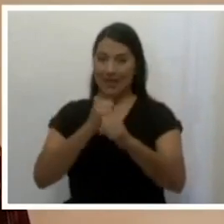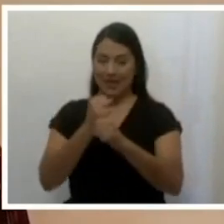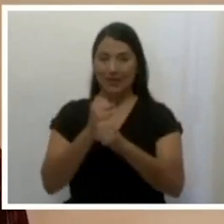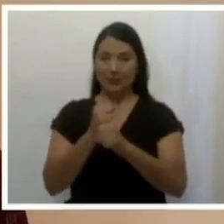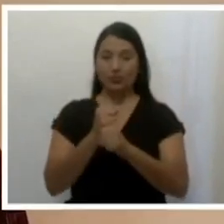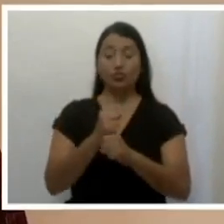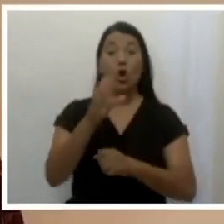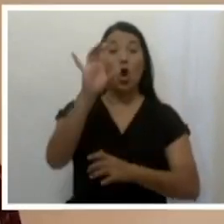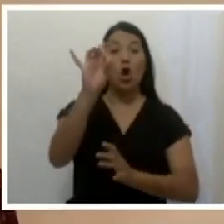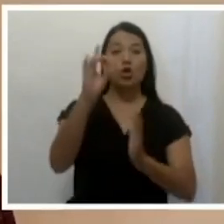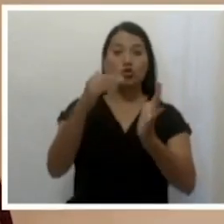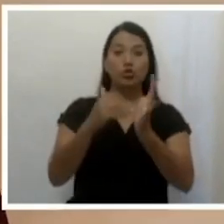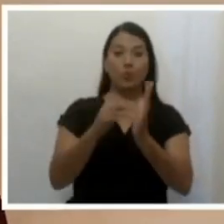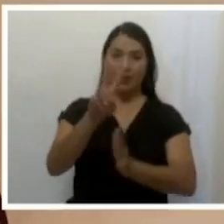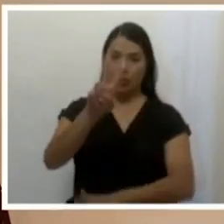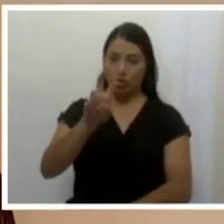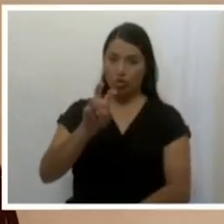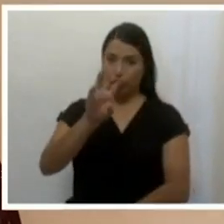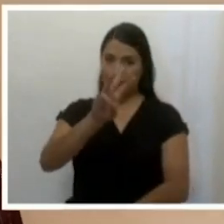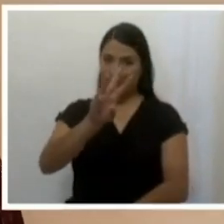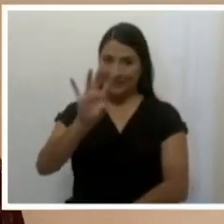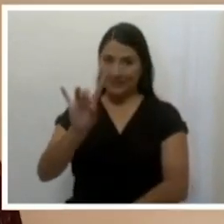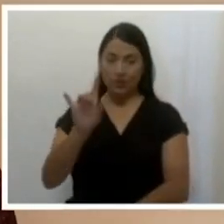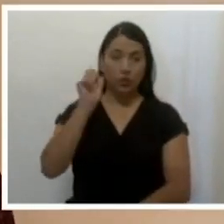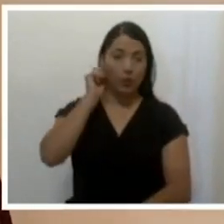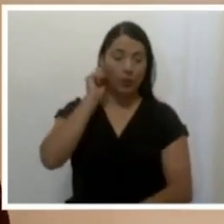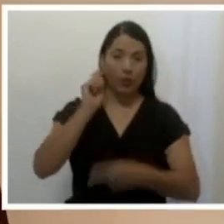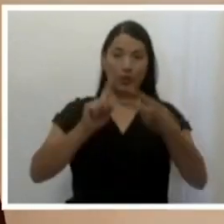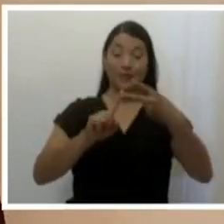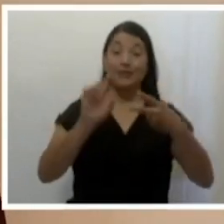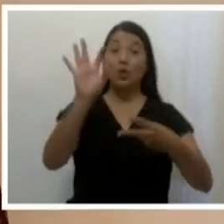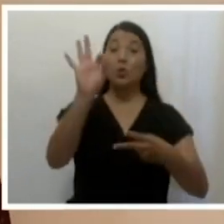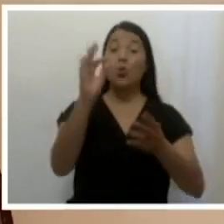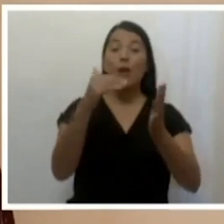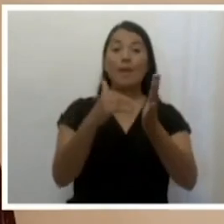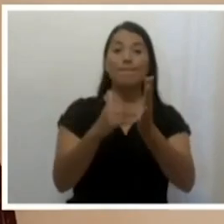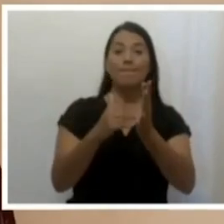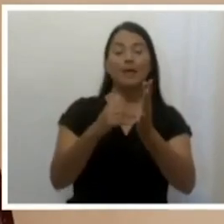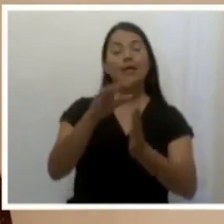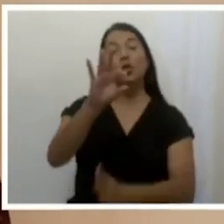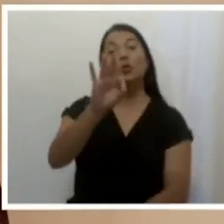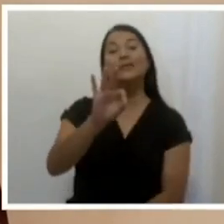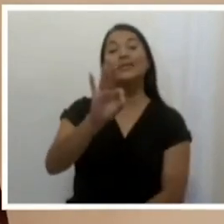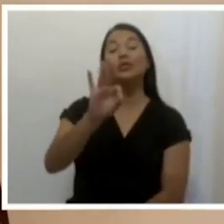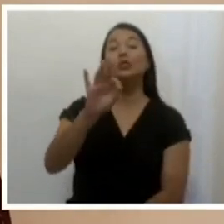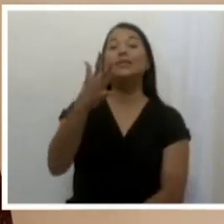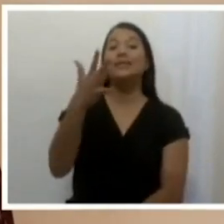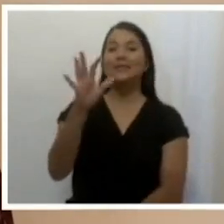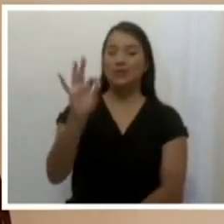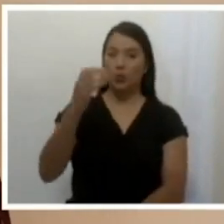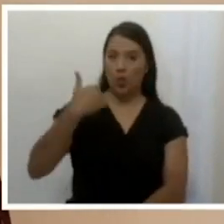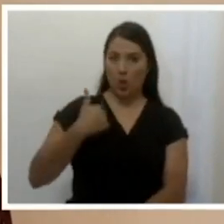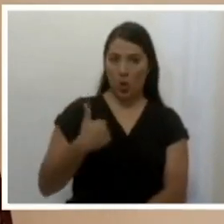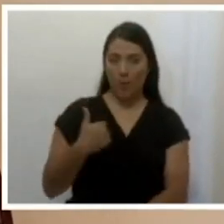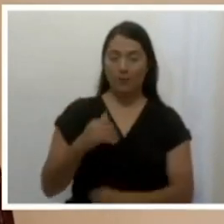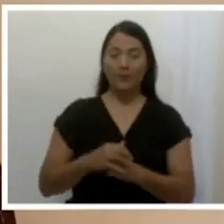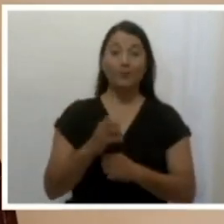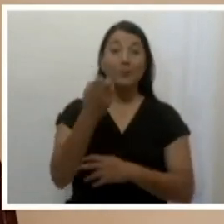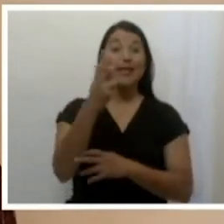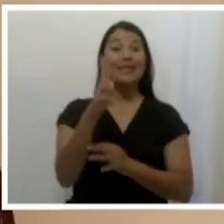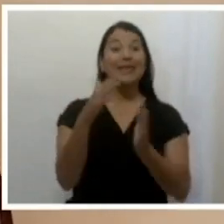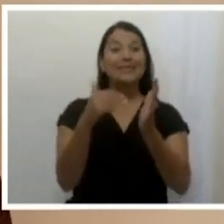trata de 8,268 mujeres y 9,919 hombres, de los cuales 13